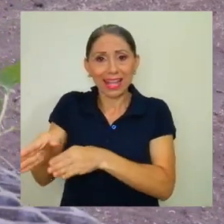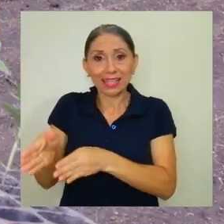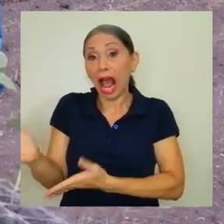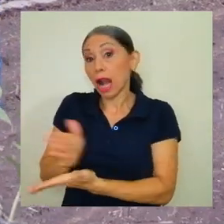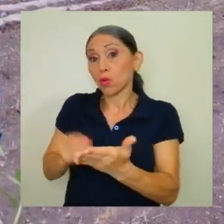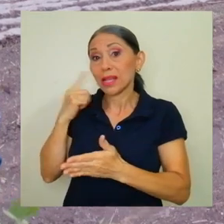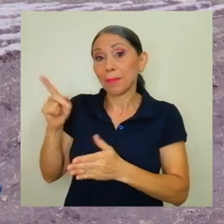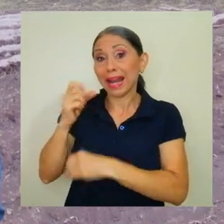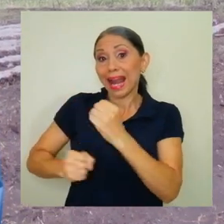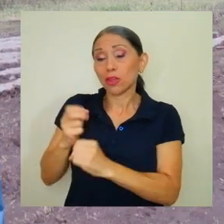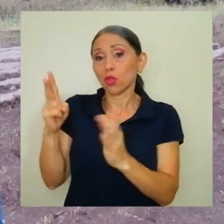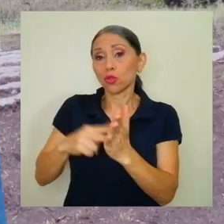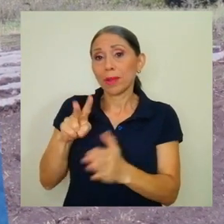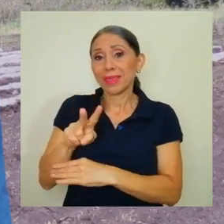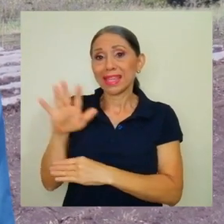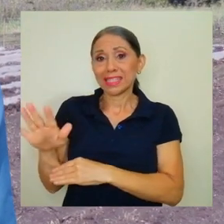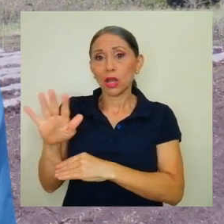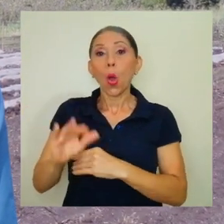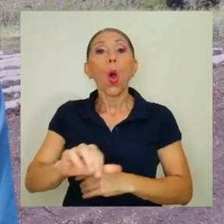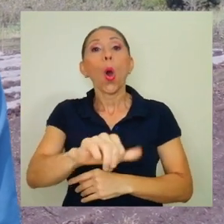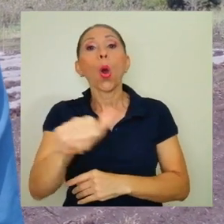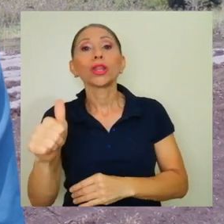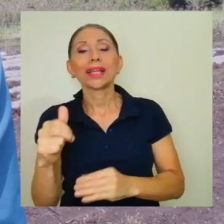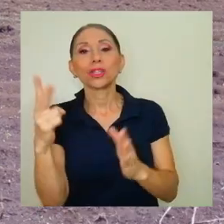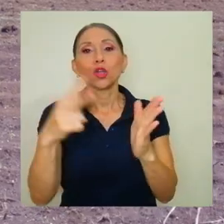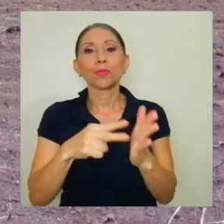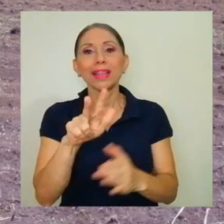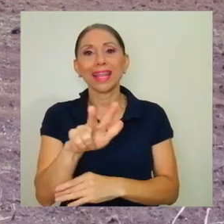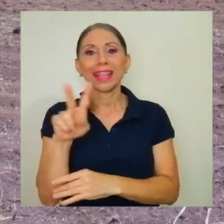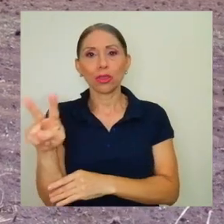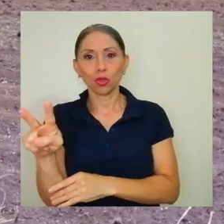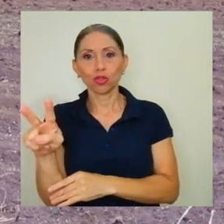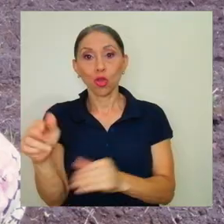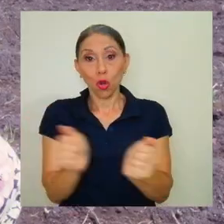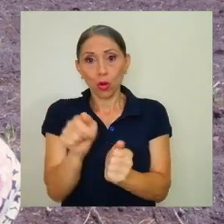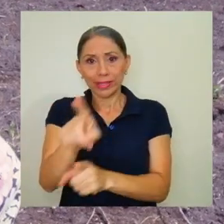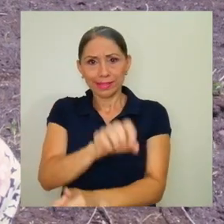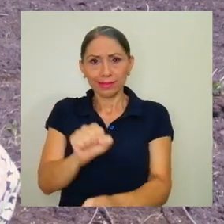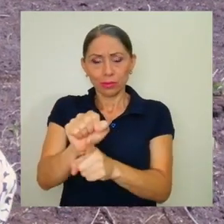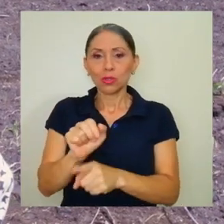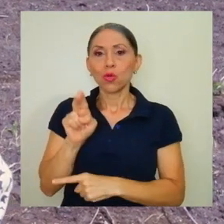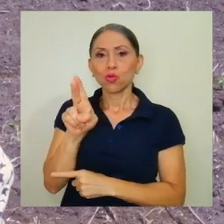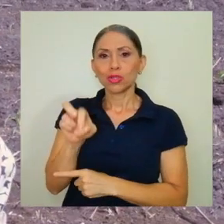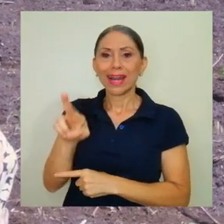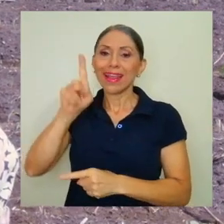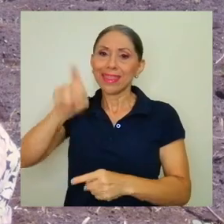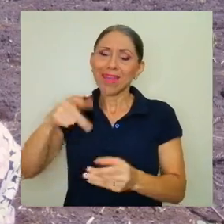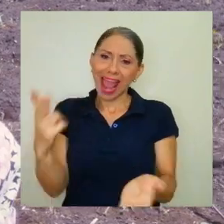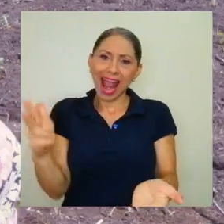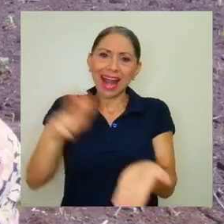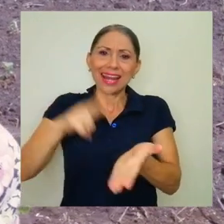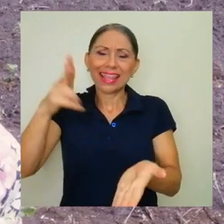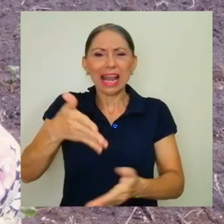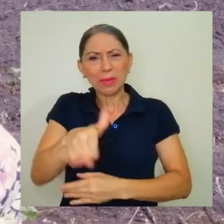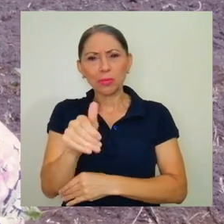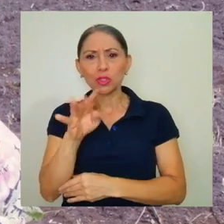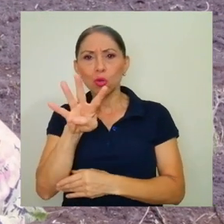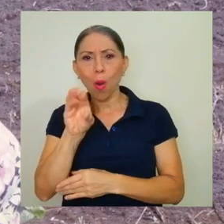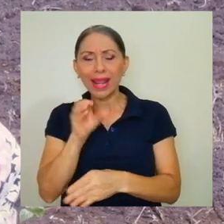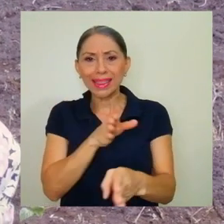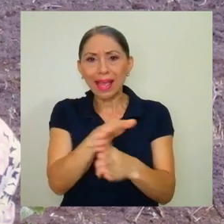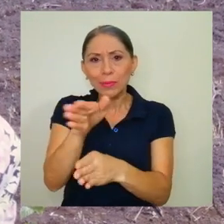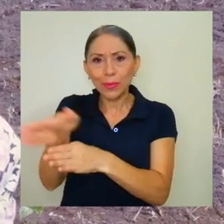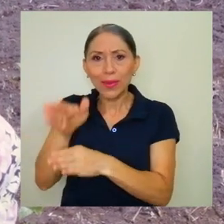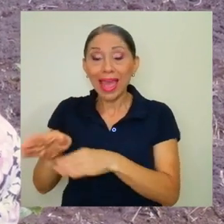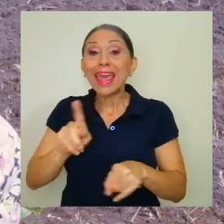unas para el 2025 y otras para el 2032. Bajo este escenario, la UCR tendría que acreditar cerca de 40 en